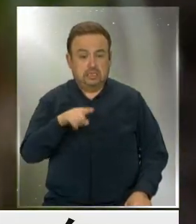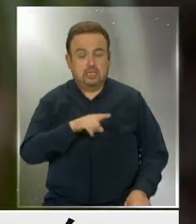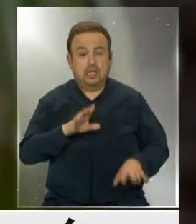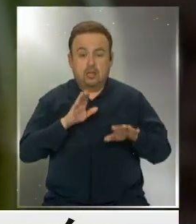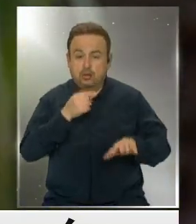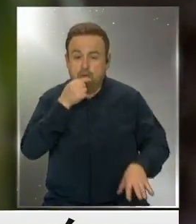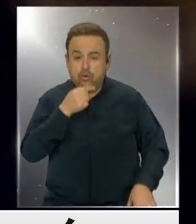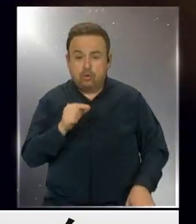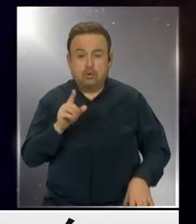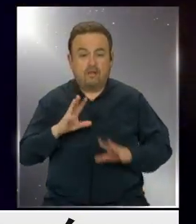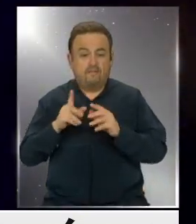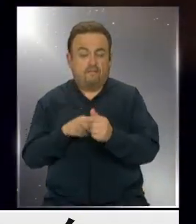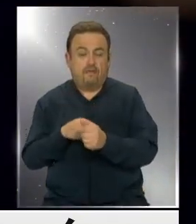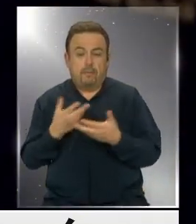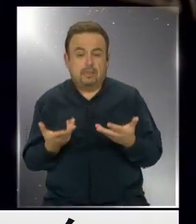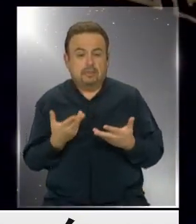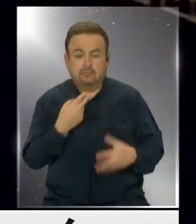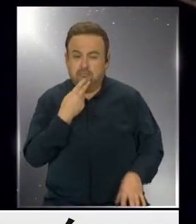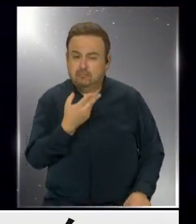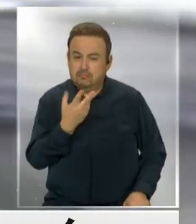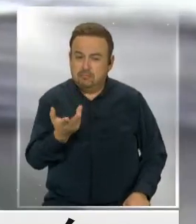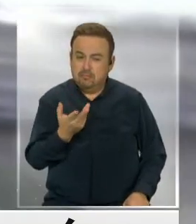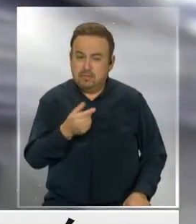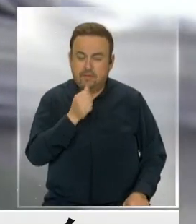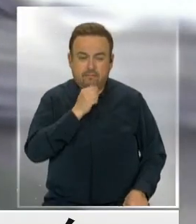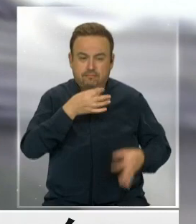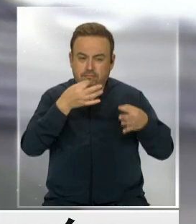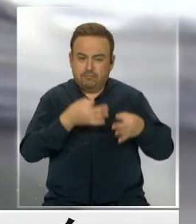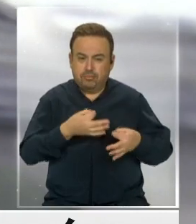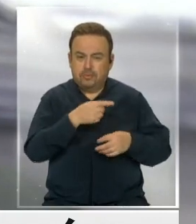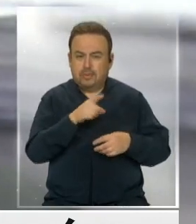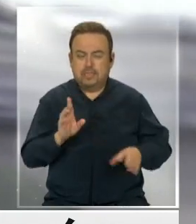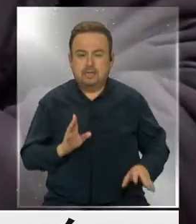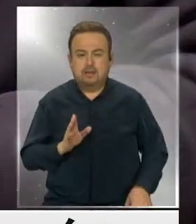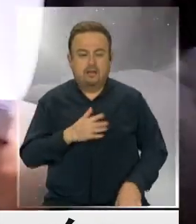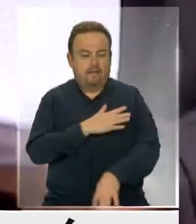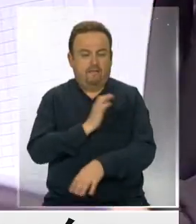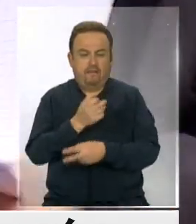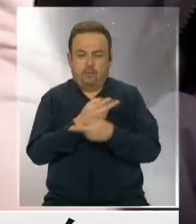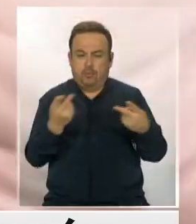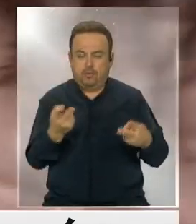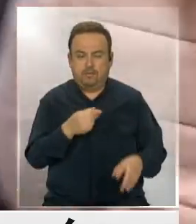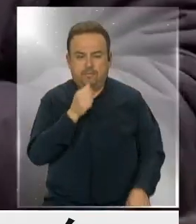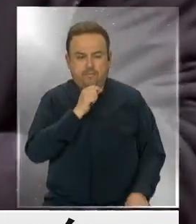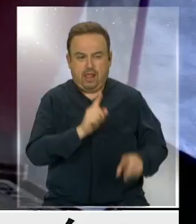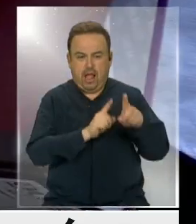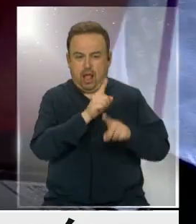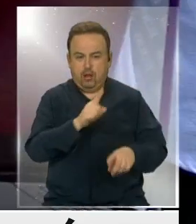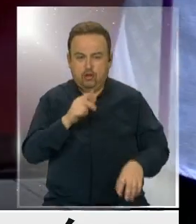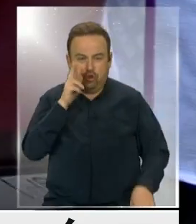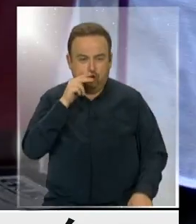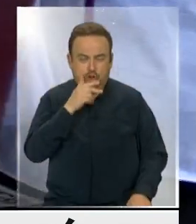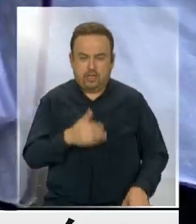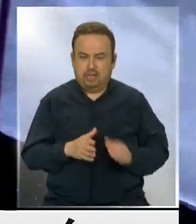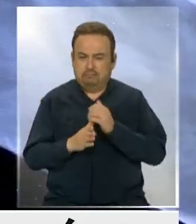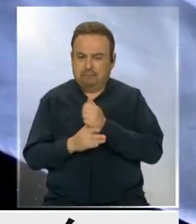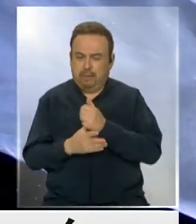resolver, pero que dejan entredicho la idoneidad y también la fe pública de algunos notarios.